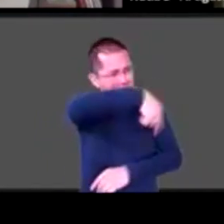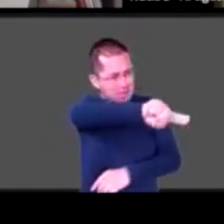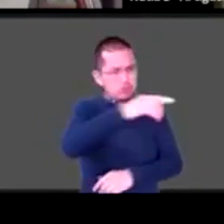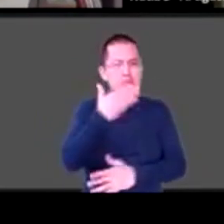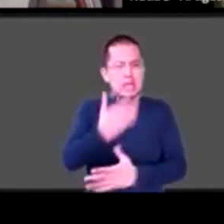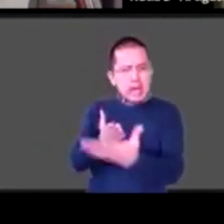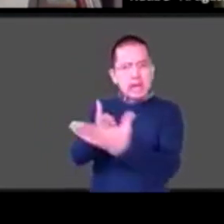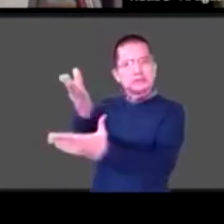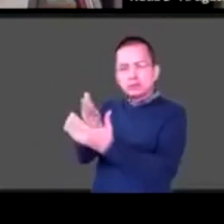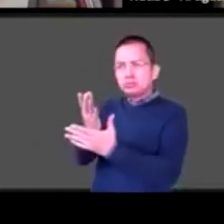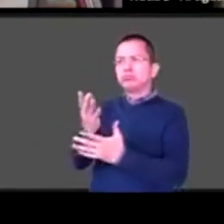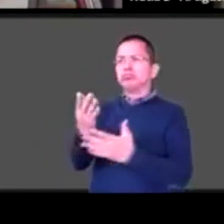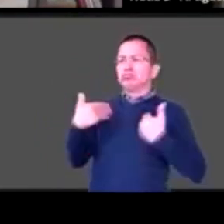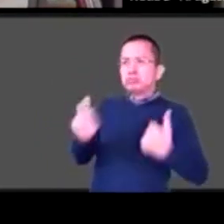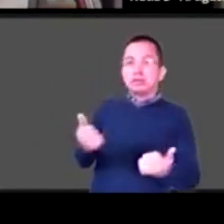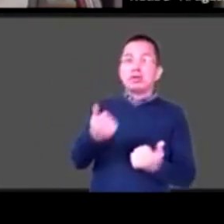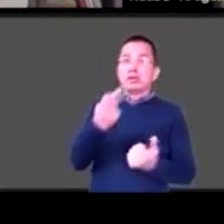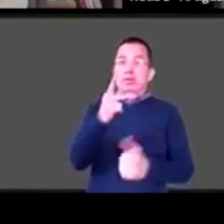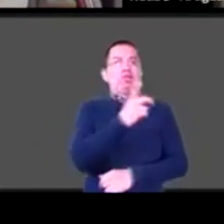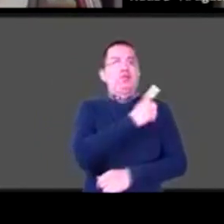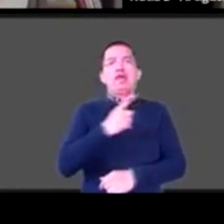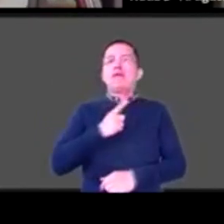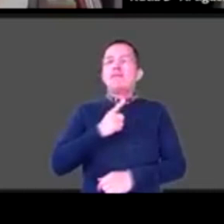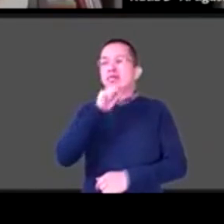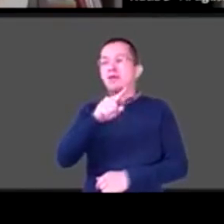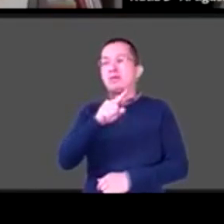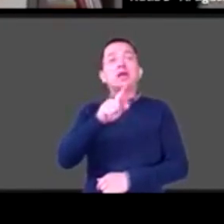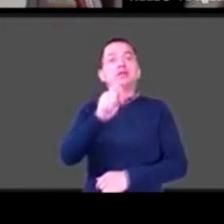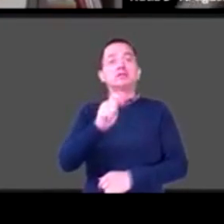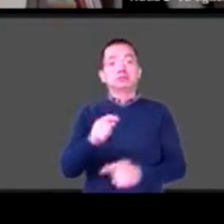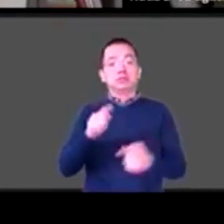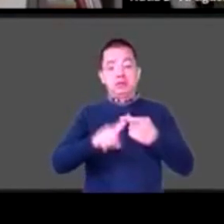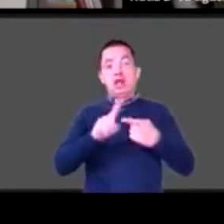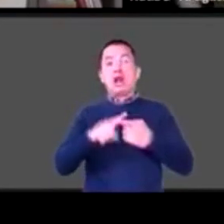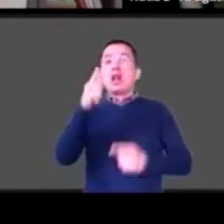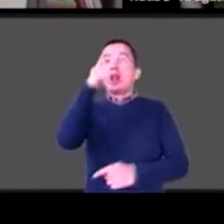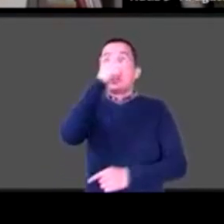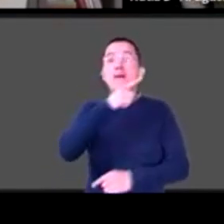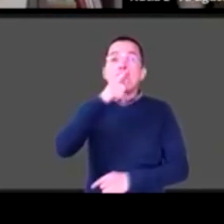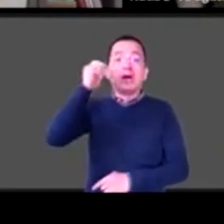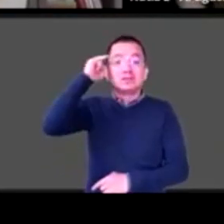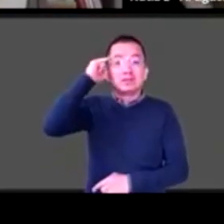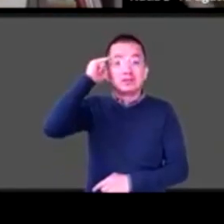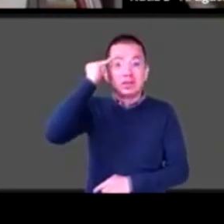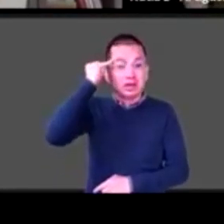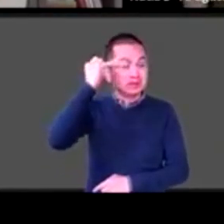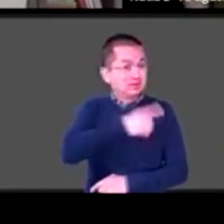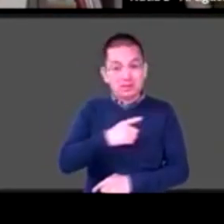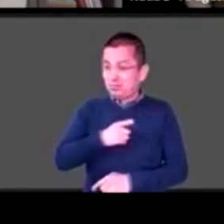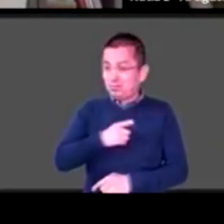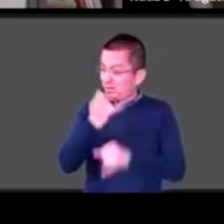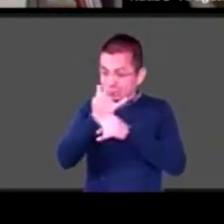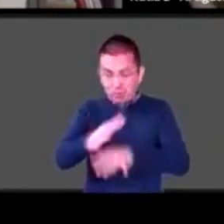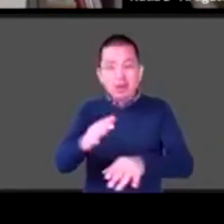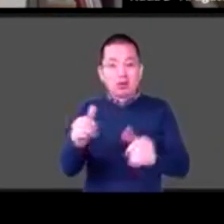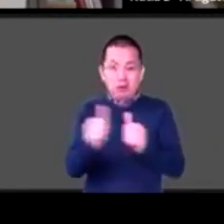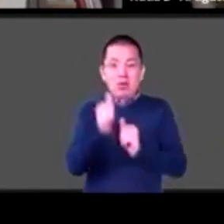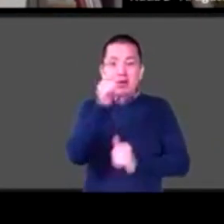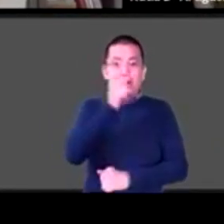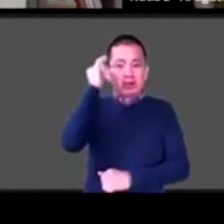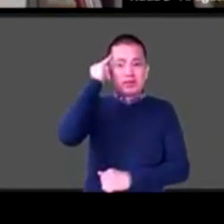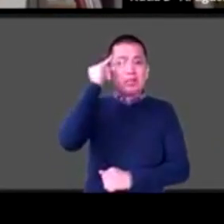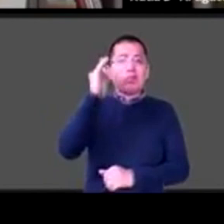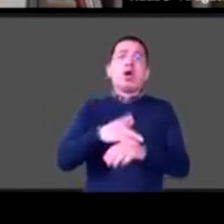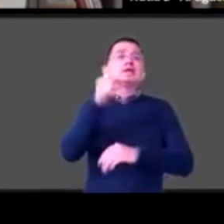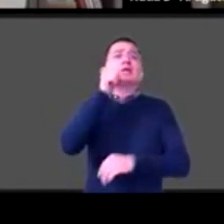incluya que esté en lenguas indígenas, porque de pronto se cree que todo el territorio nacional hablamos español,